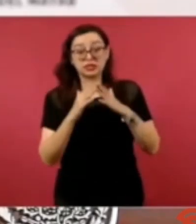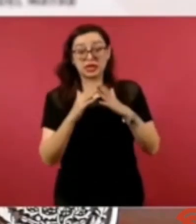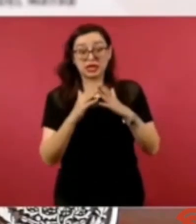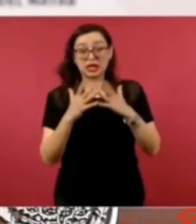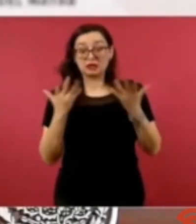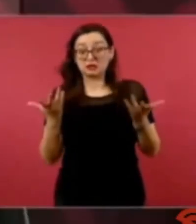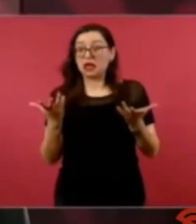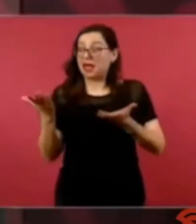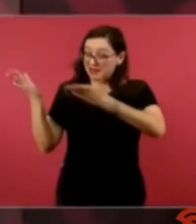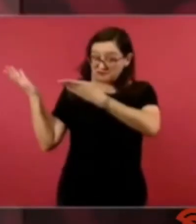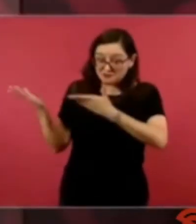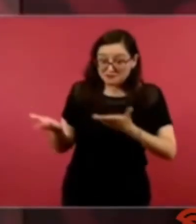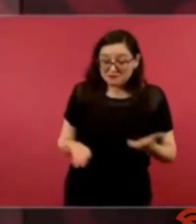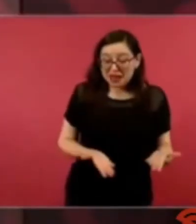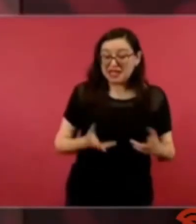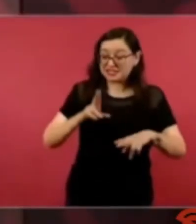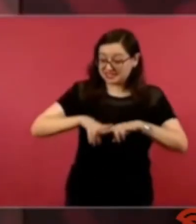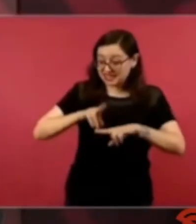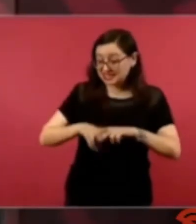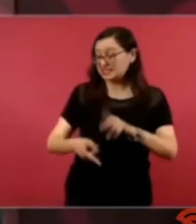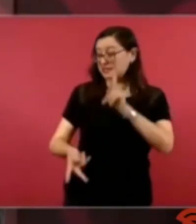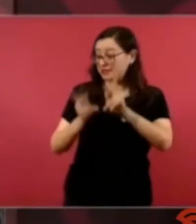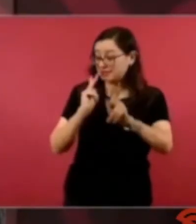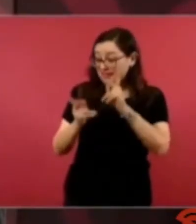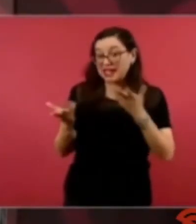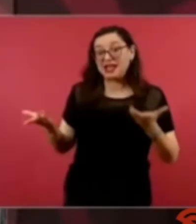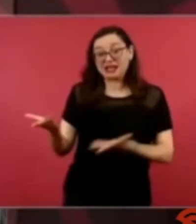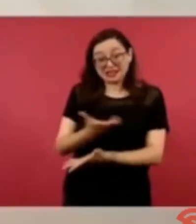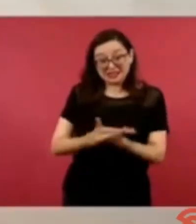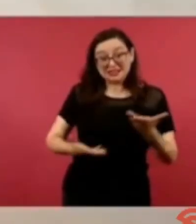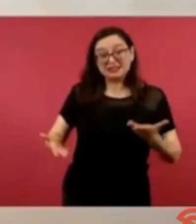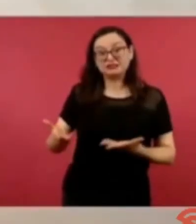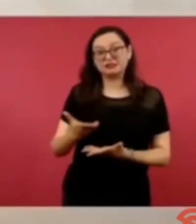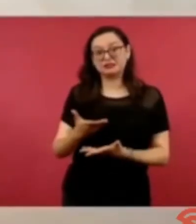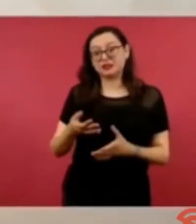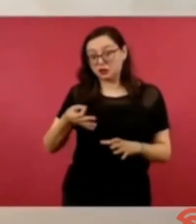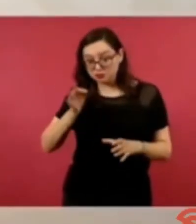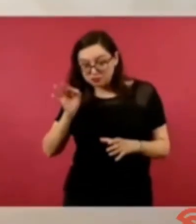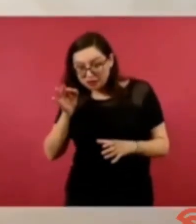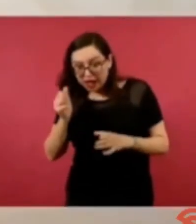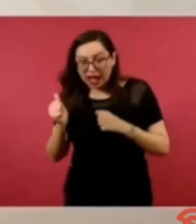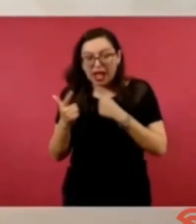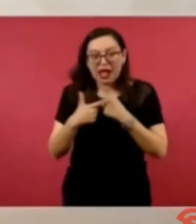solo te van abrir la puerta siéntese no se va a tomar algo